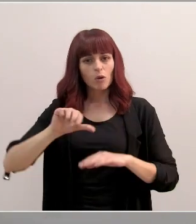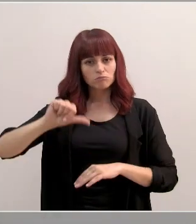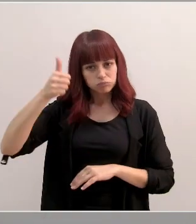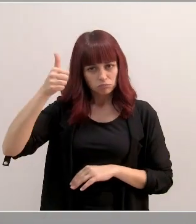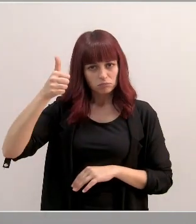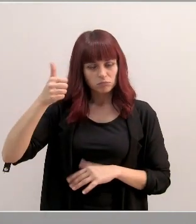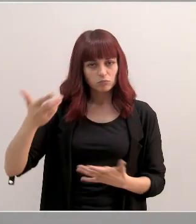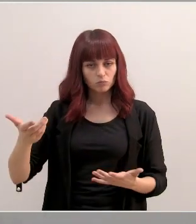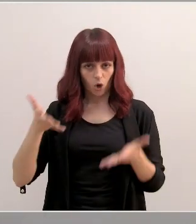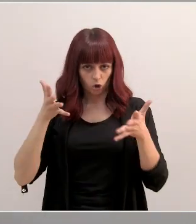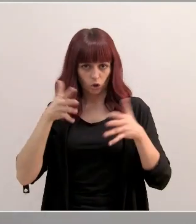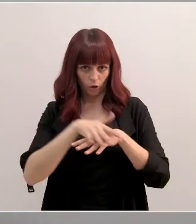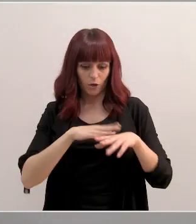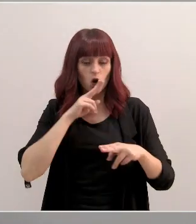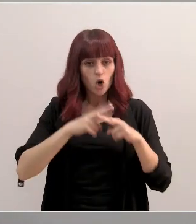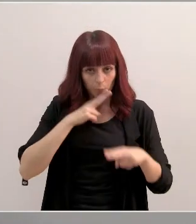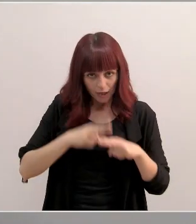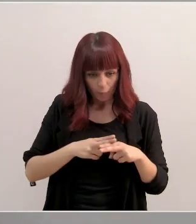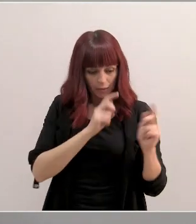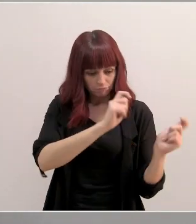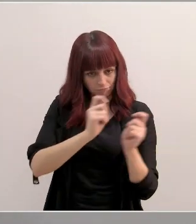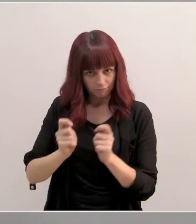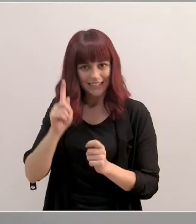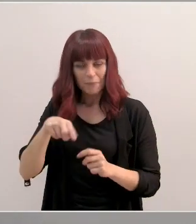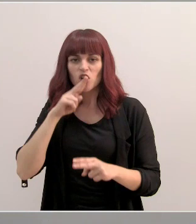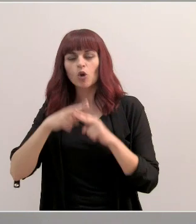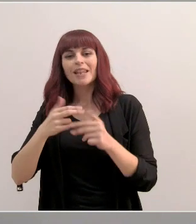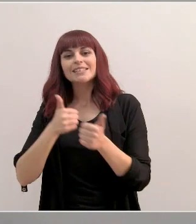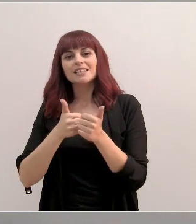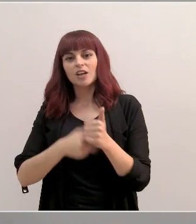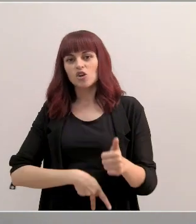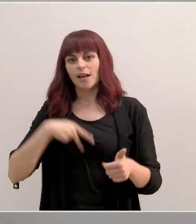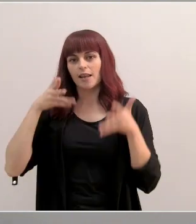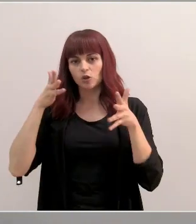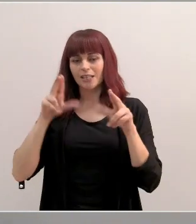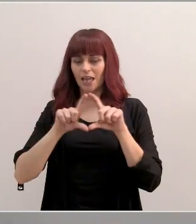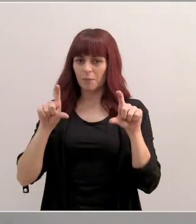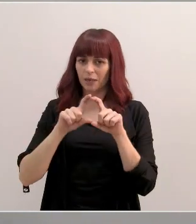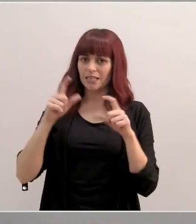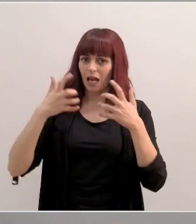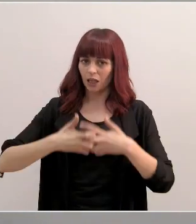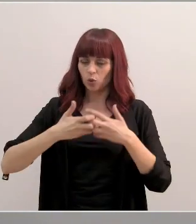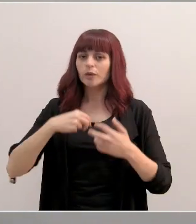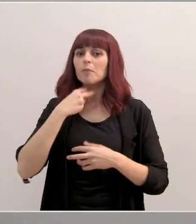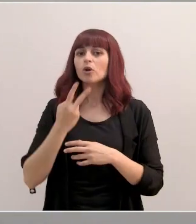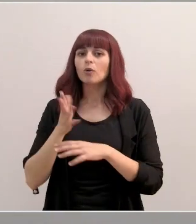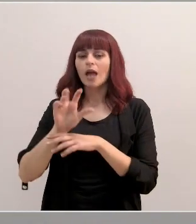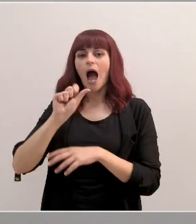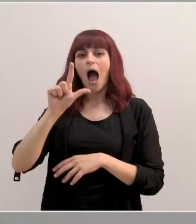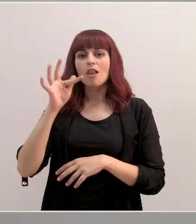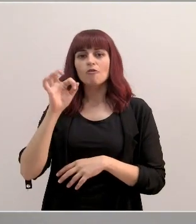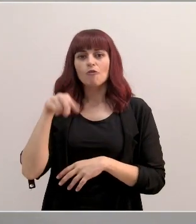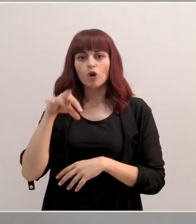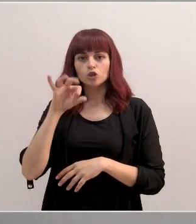además de los nombramientos de salud, el nombramiento del secretario general de la Consejería de Empresa e Industria Portavocía, Alfonso